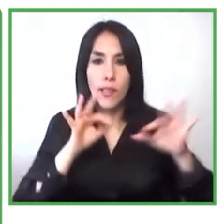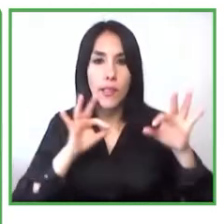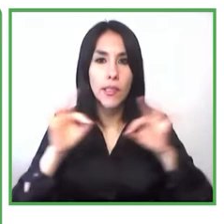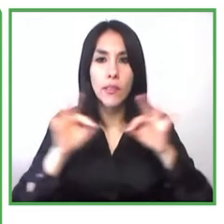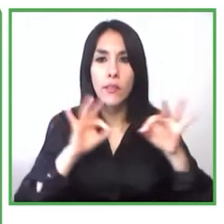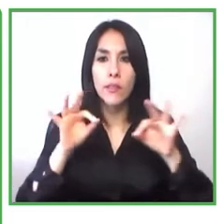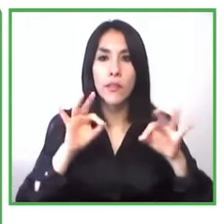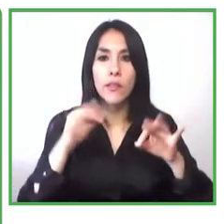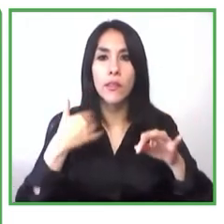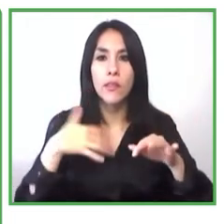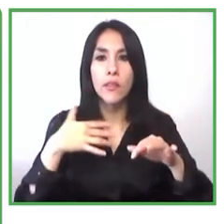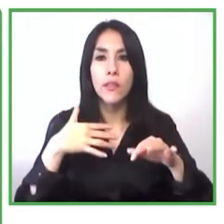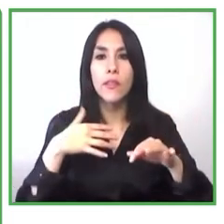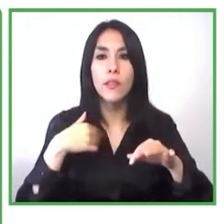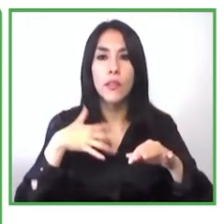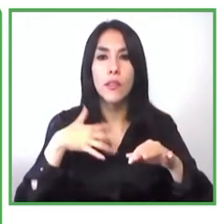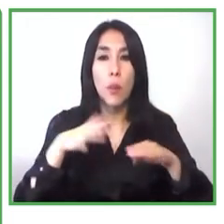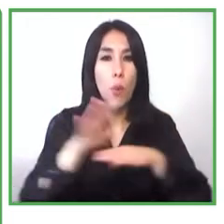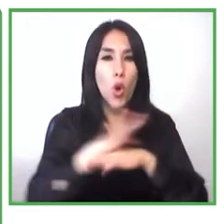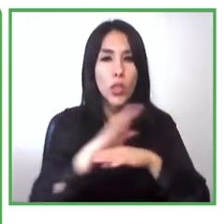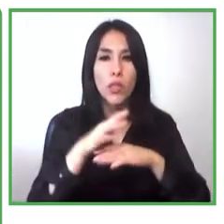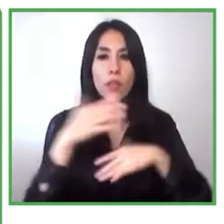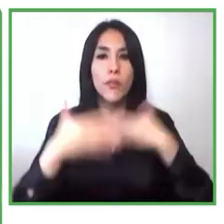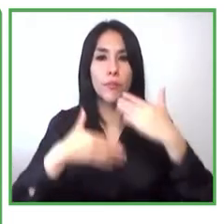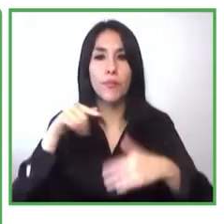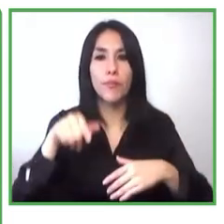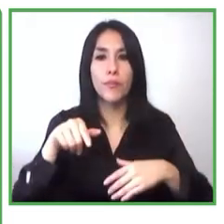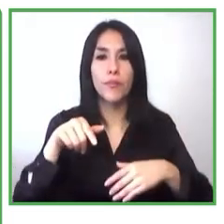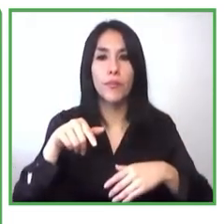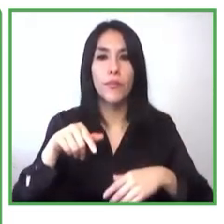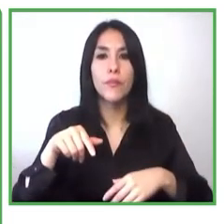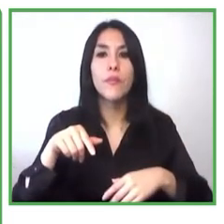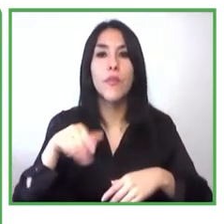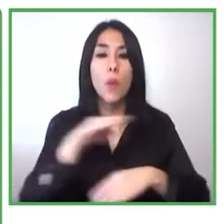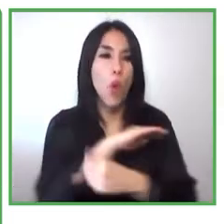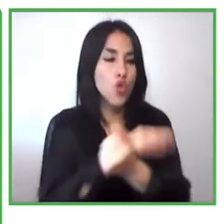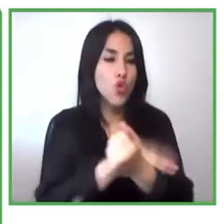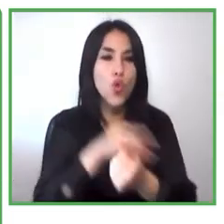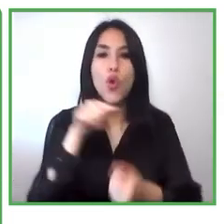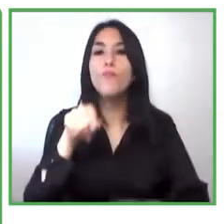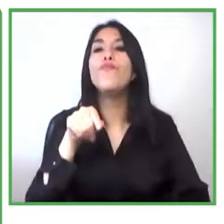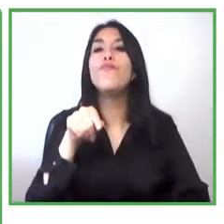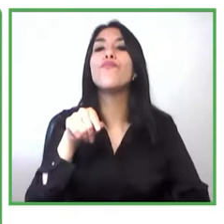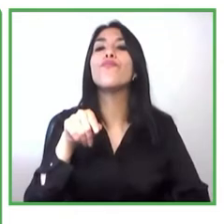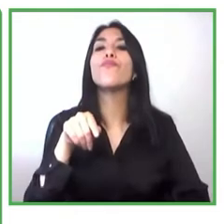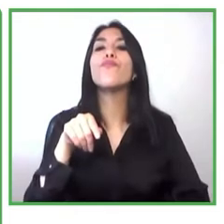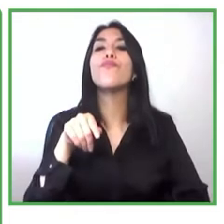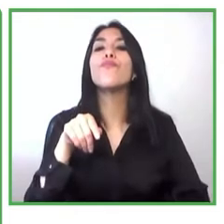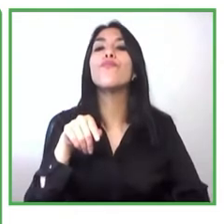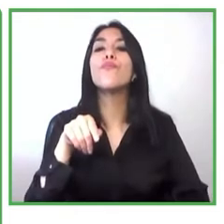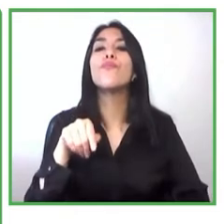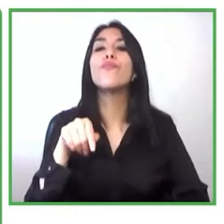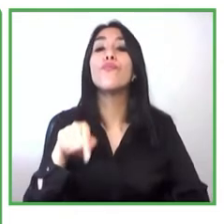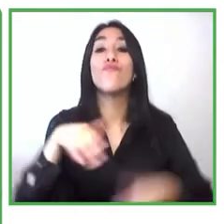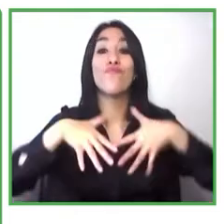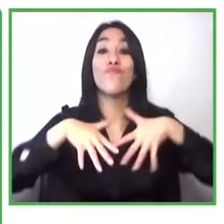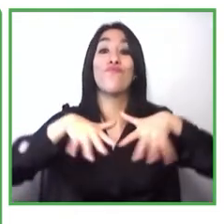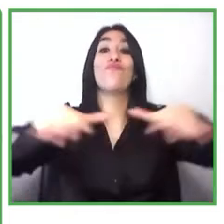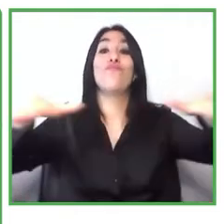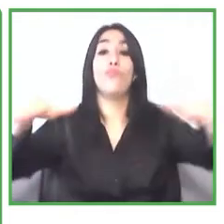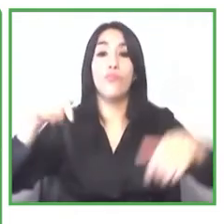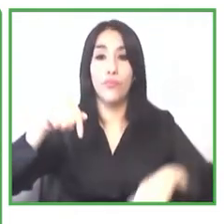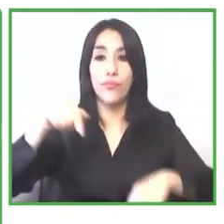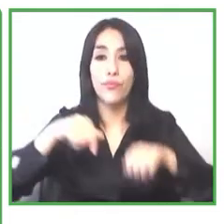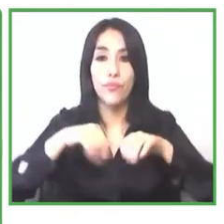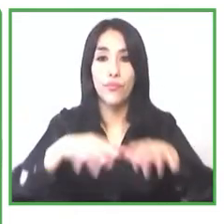emprendimiento que arrancó inicialmente en la casa de esta persona y que hoy en día tiene su propio puesto